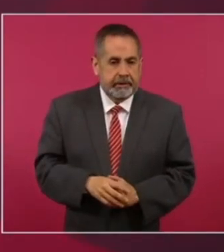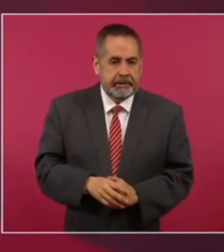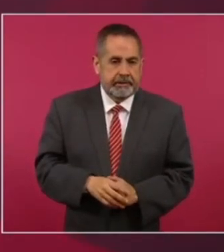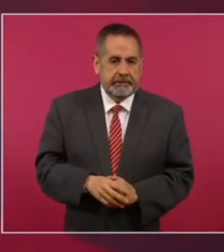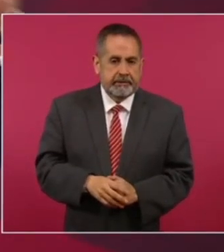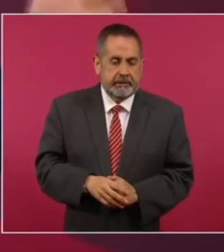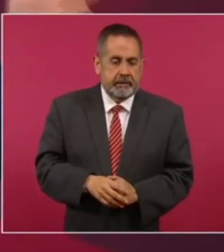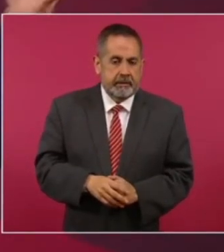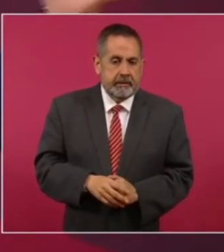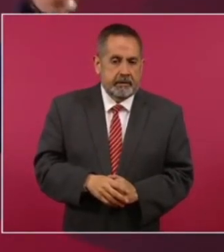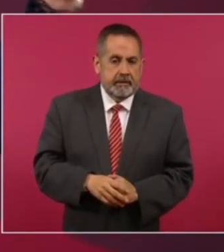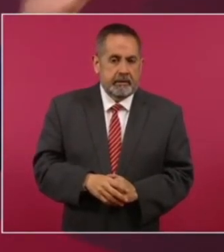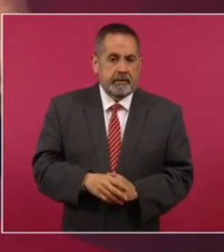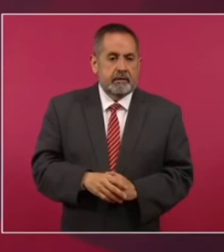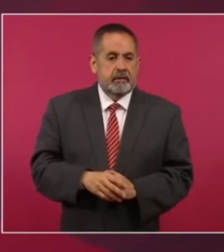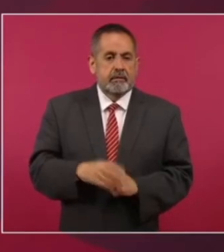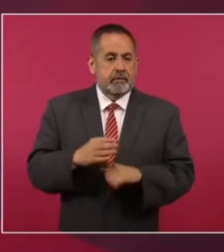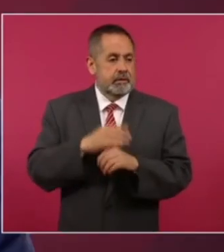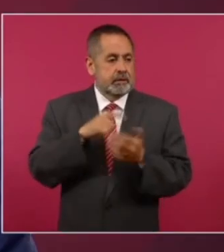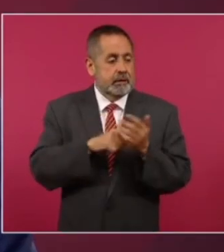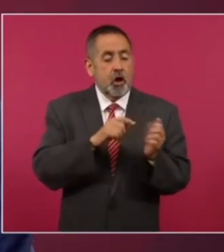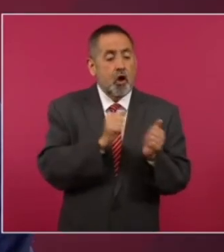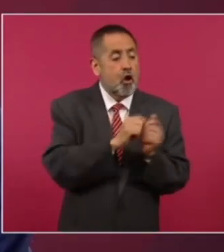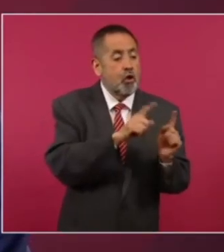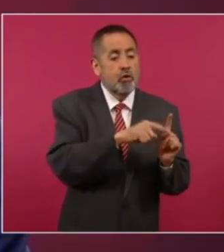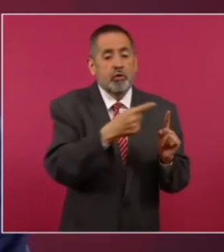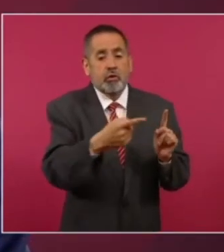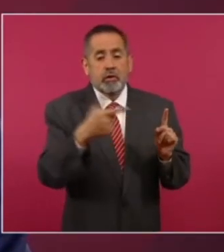porque con esto de García Luna